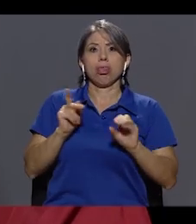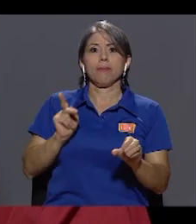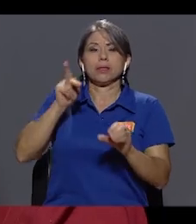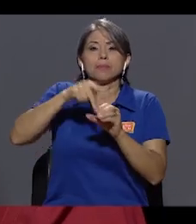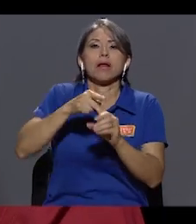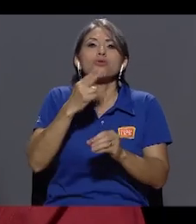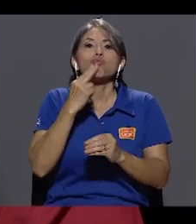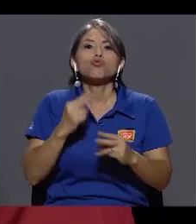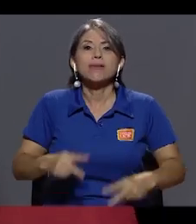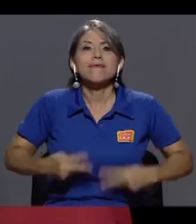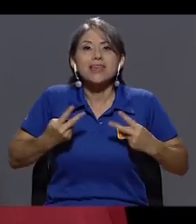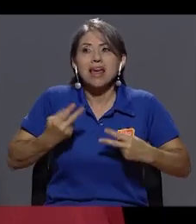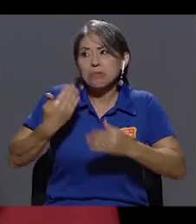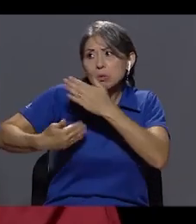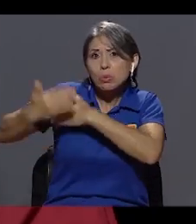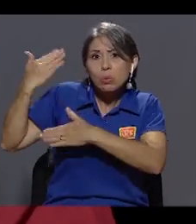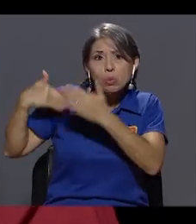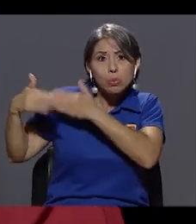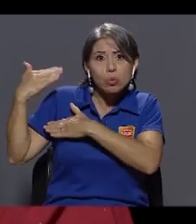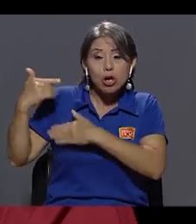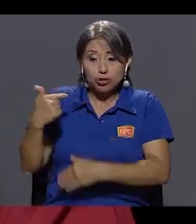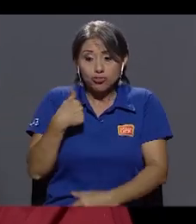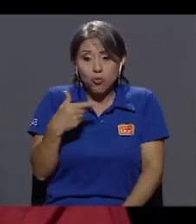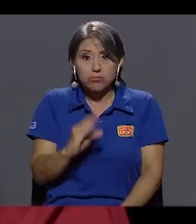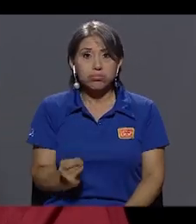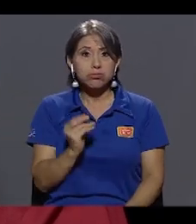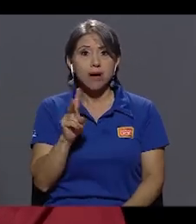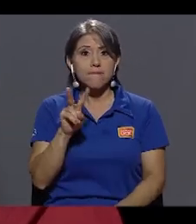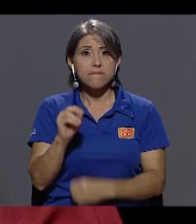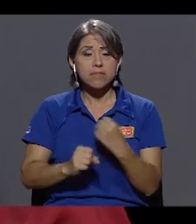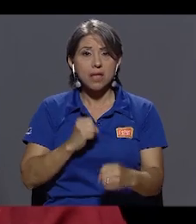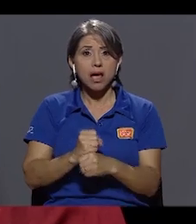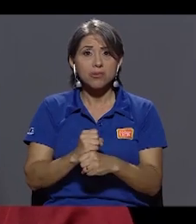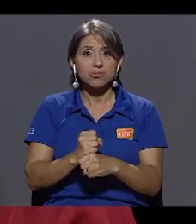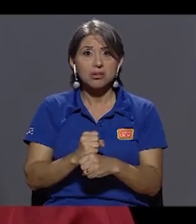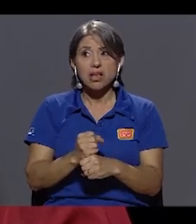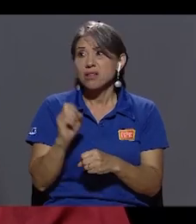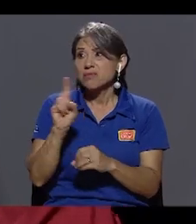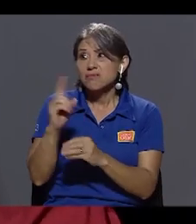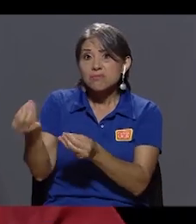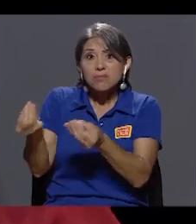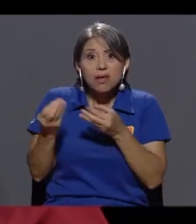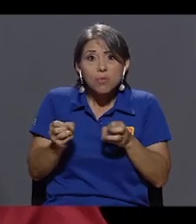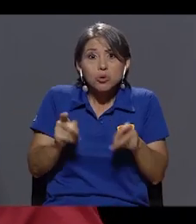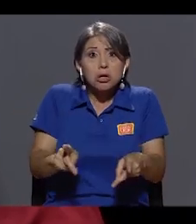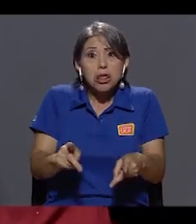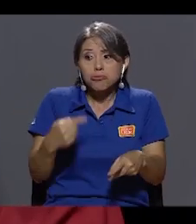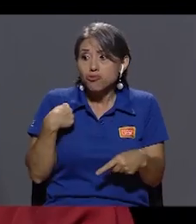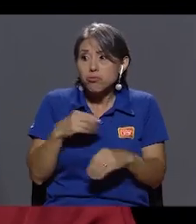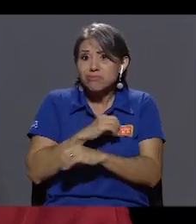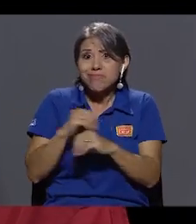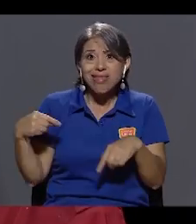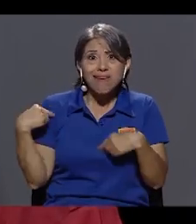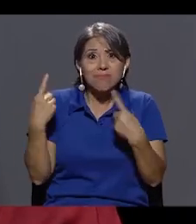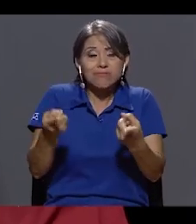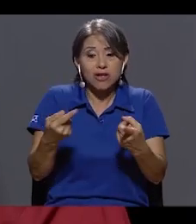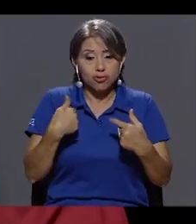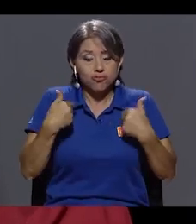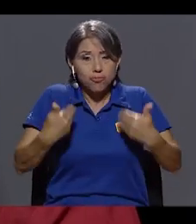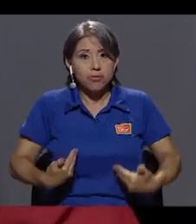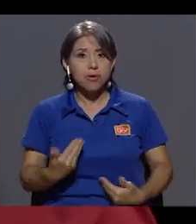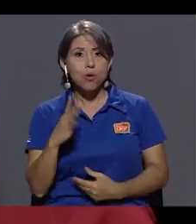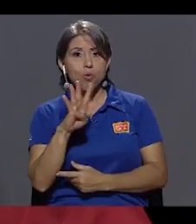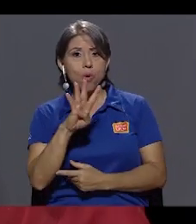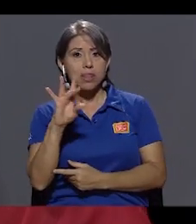Vida desde ese entonces? Con 20 años que venía yo. De no hubiera hecho lo que he hecho durante todos estos años. Yo tengo 48 años.